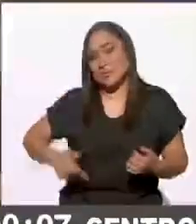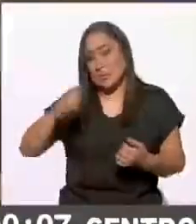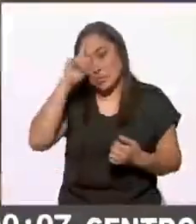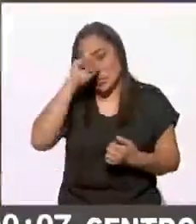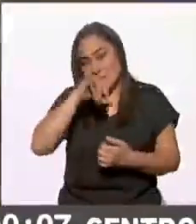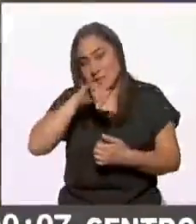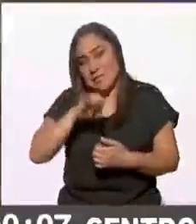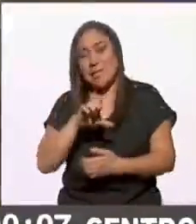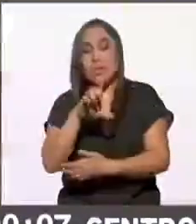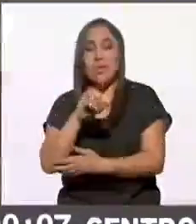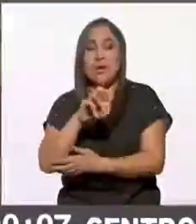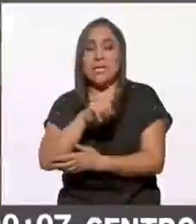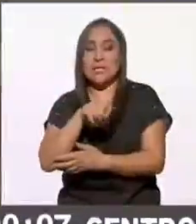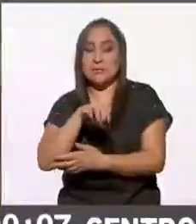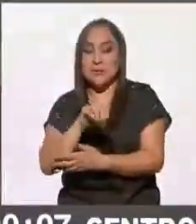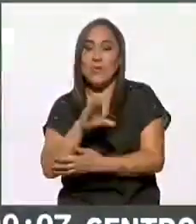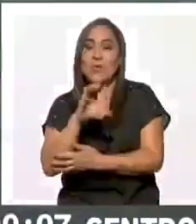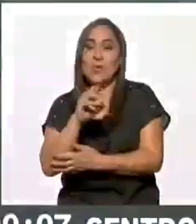del INE?